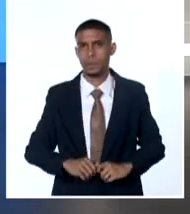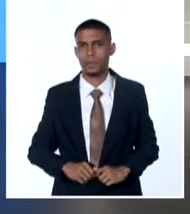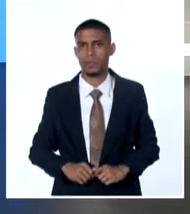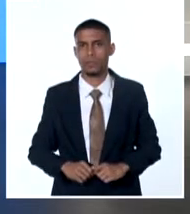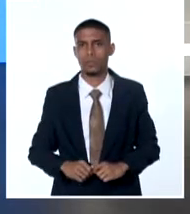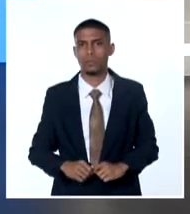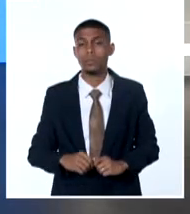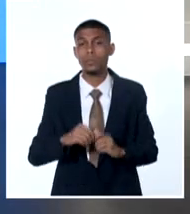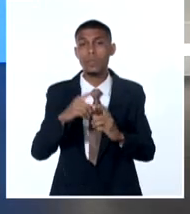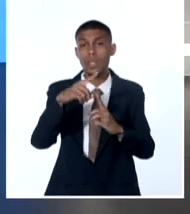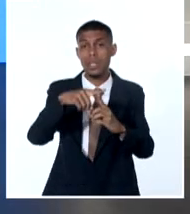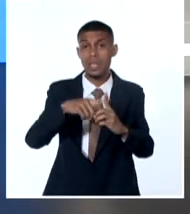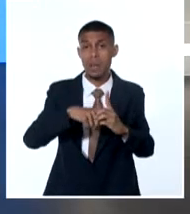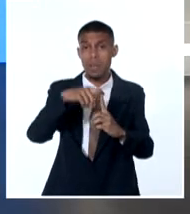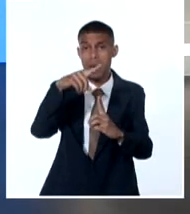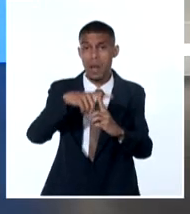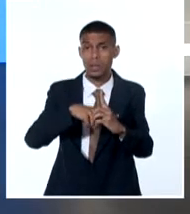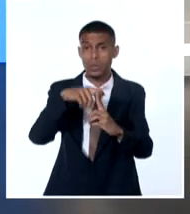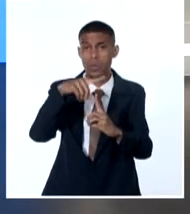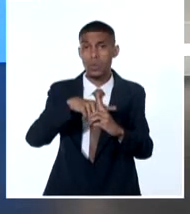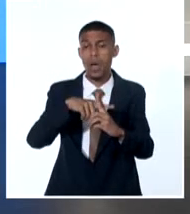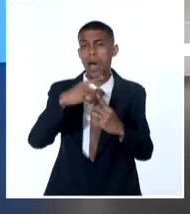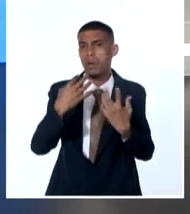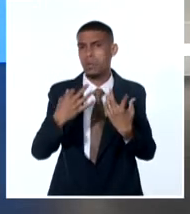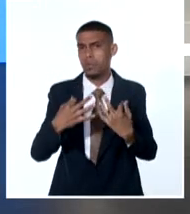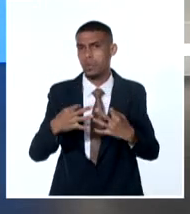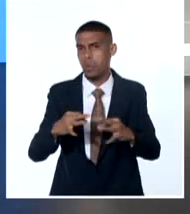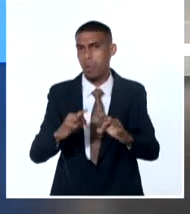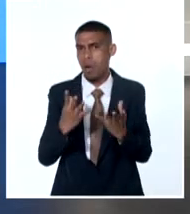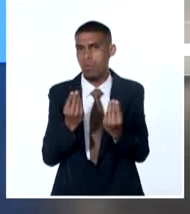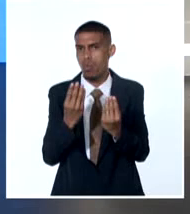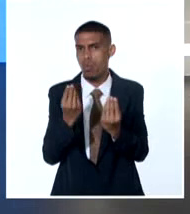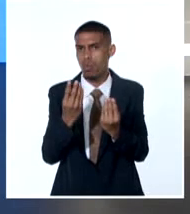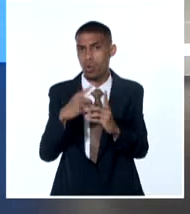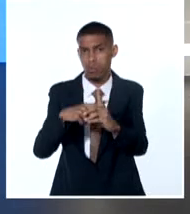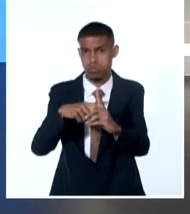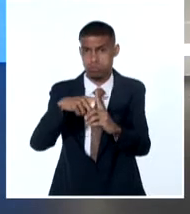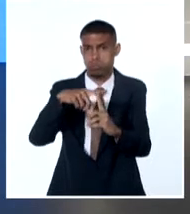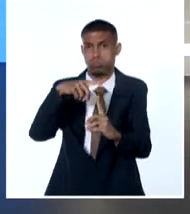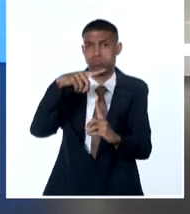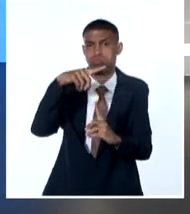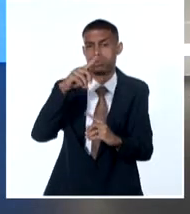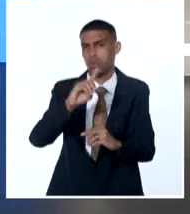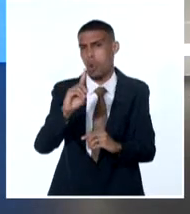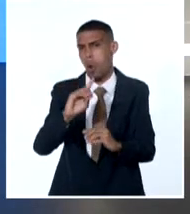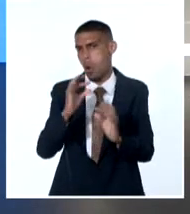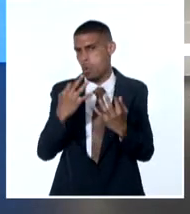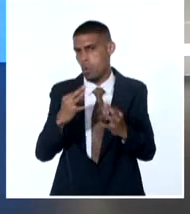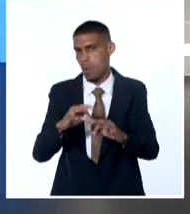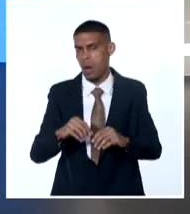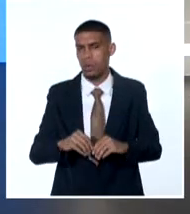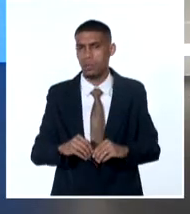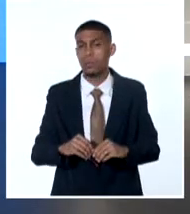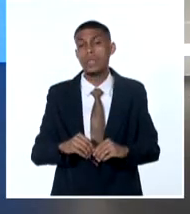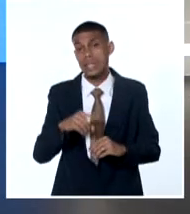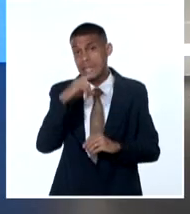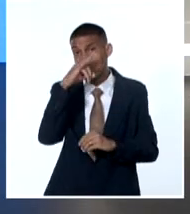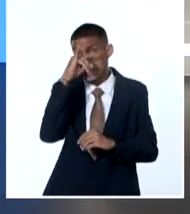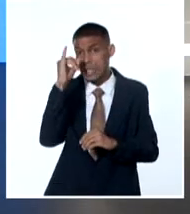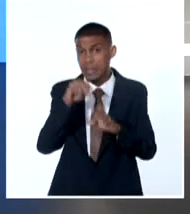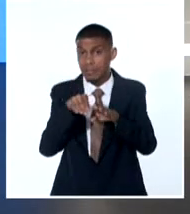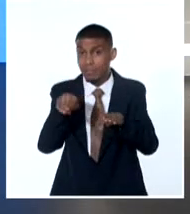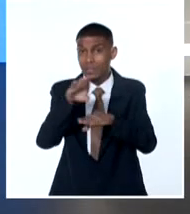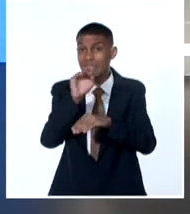Las temperaturas no con valores quizás tan elevados como tuvimos algunos picos en la semana pasada pero sí estarán por encima de los 33 a